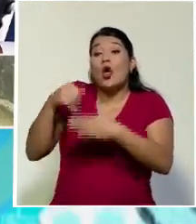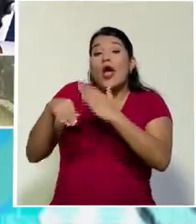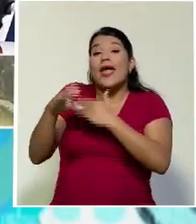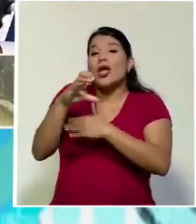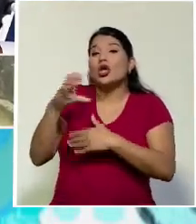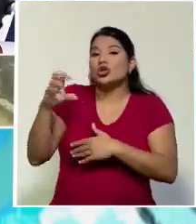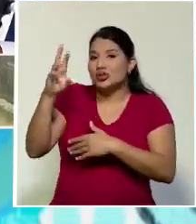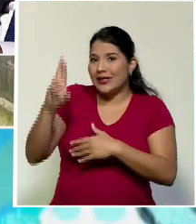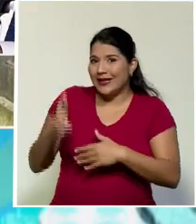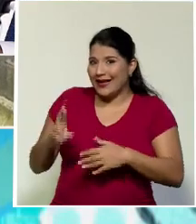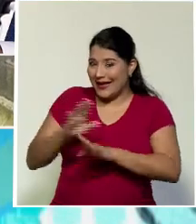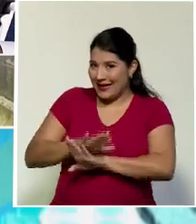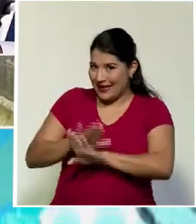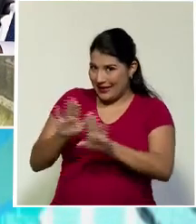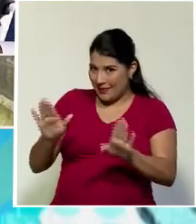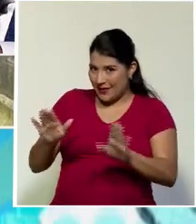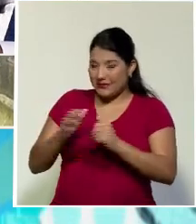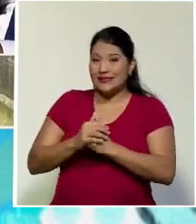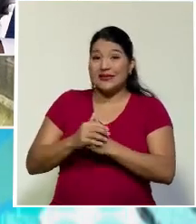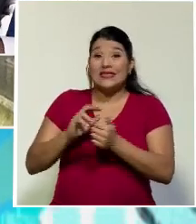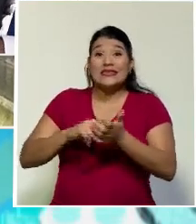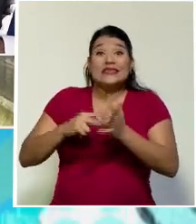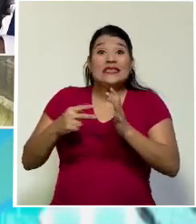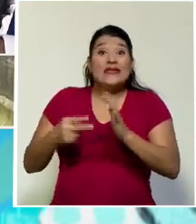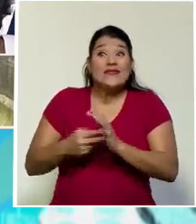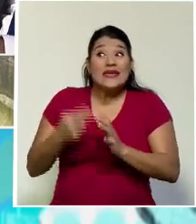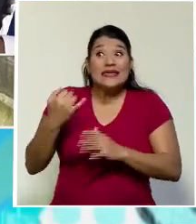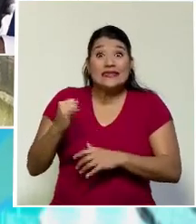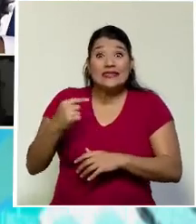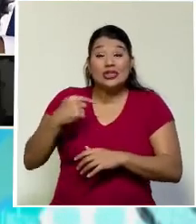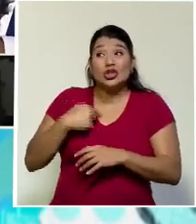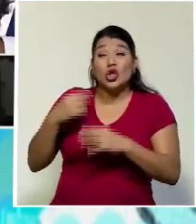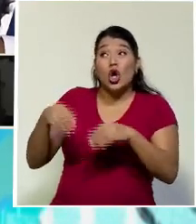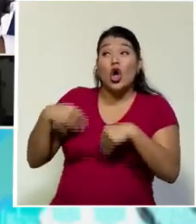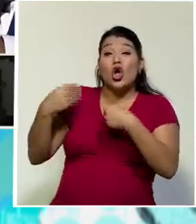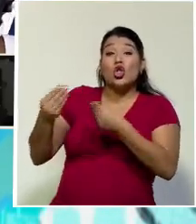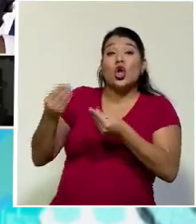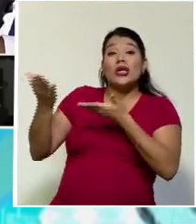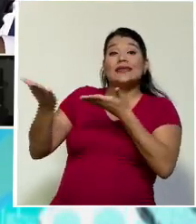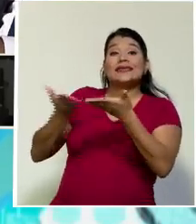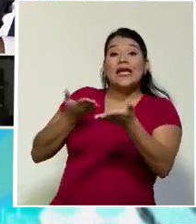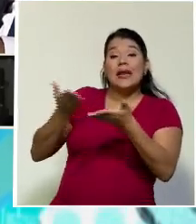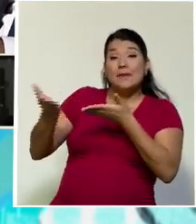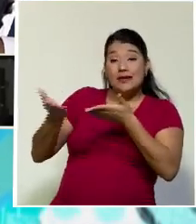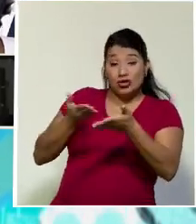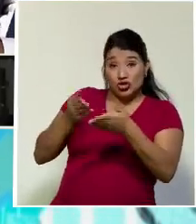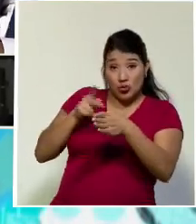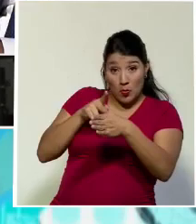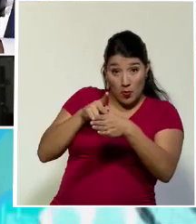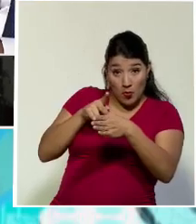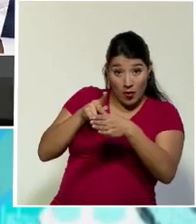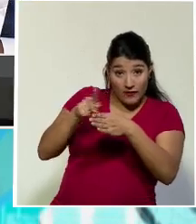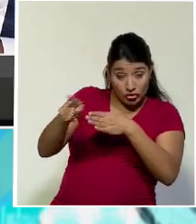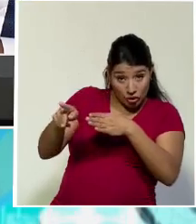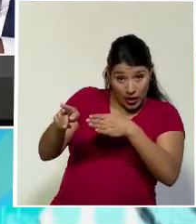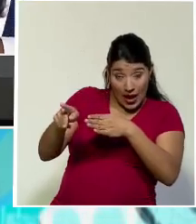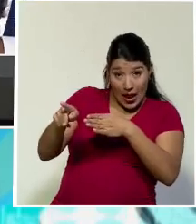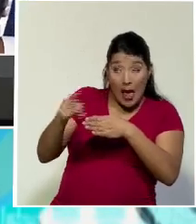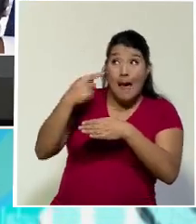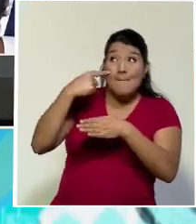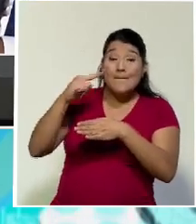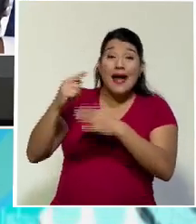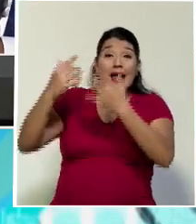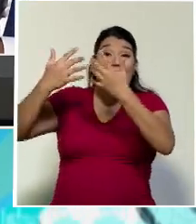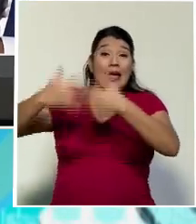de fuente nacional. Es decir, si yo presto servicios profesionales desde Costa Rica a una empresa que está